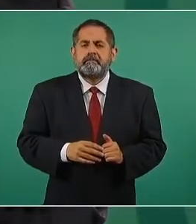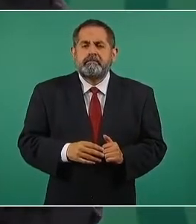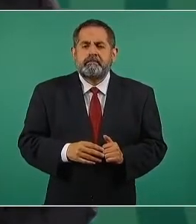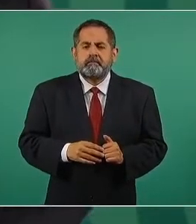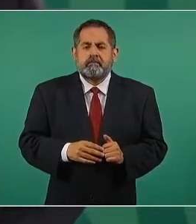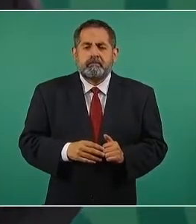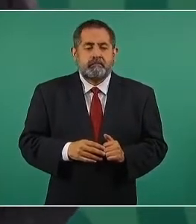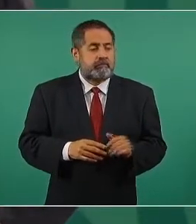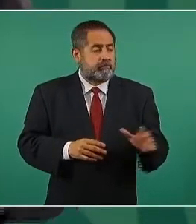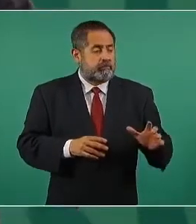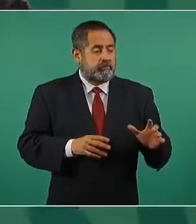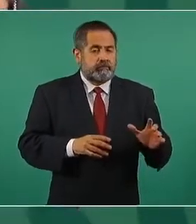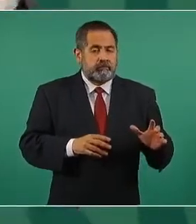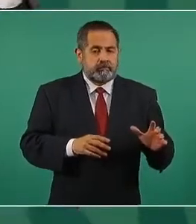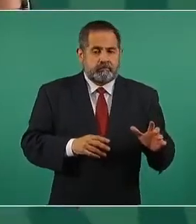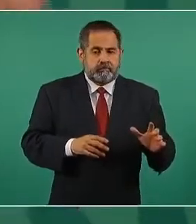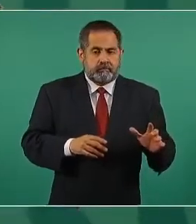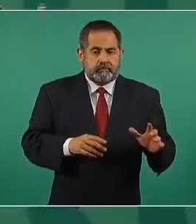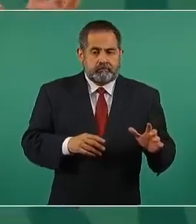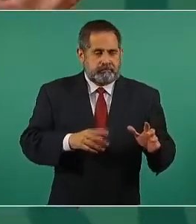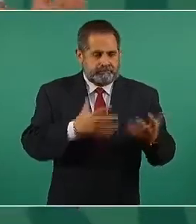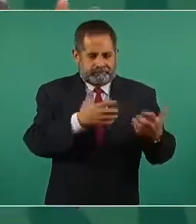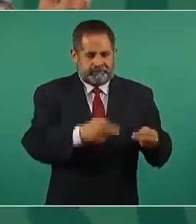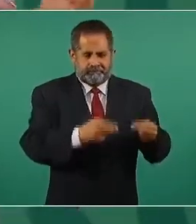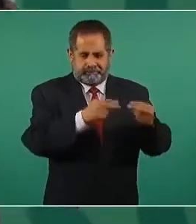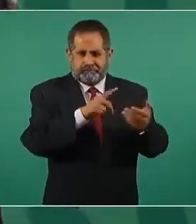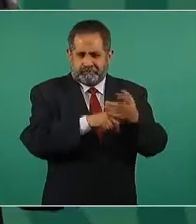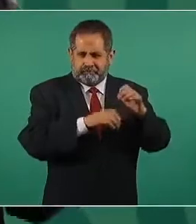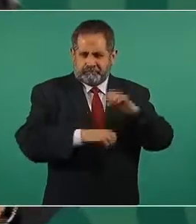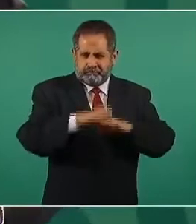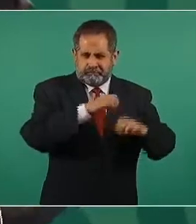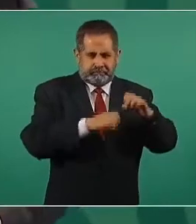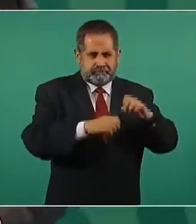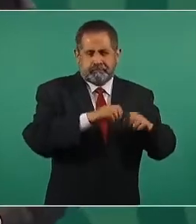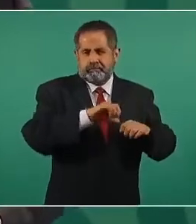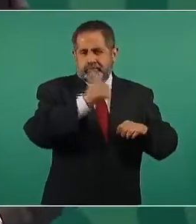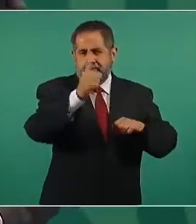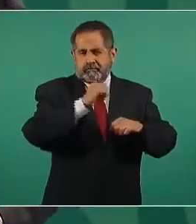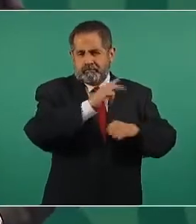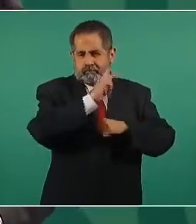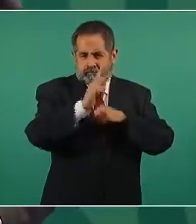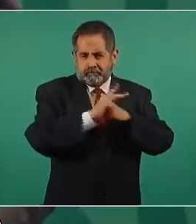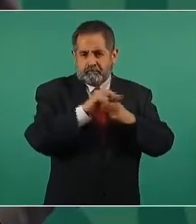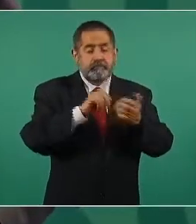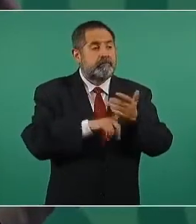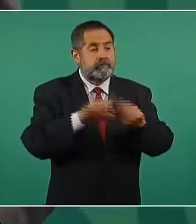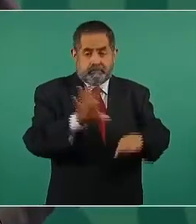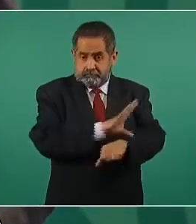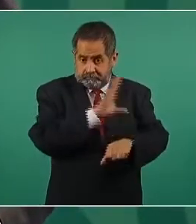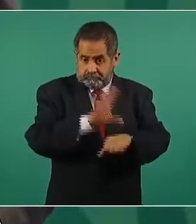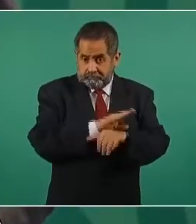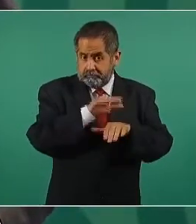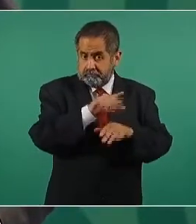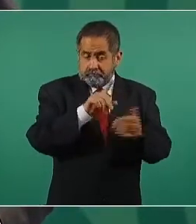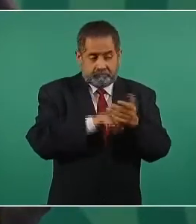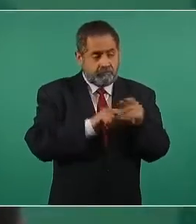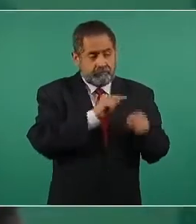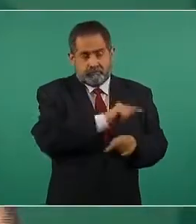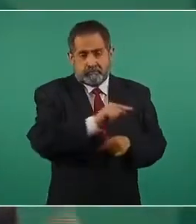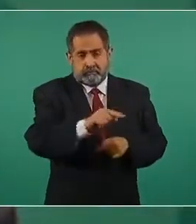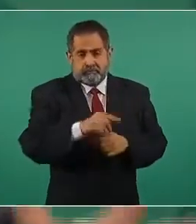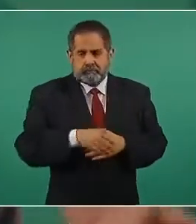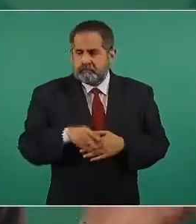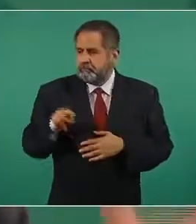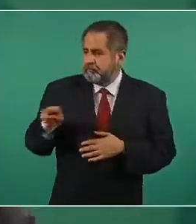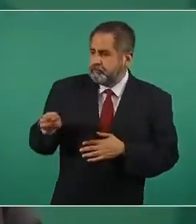apoyadas por gobiernos, pero las empresas extranjeras de la industria eléctrica que